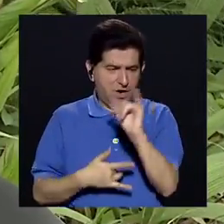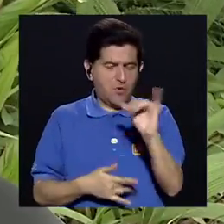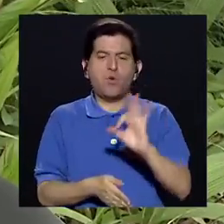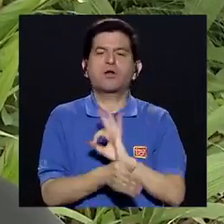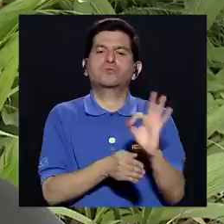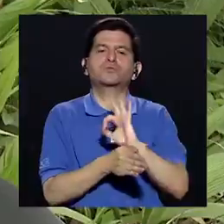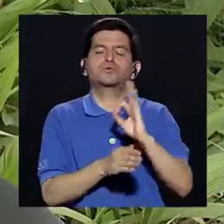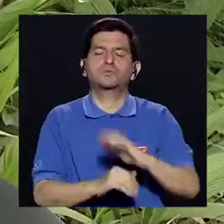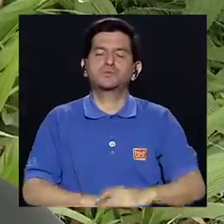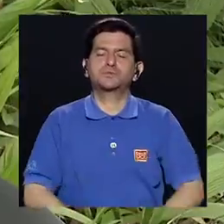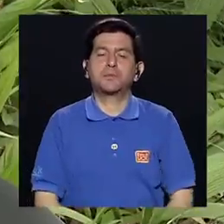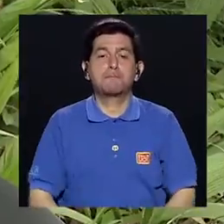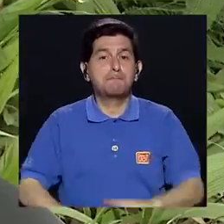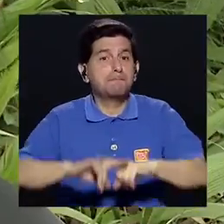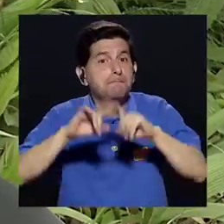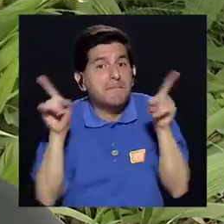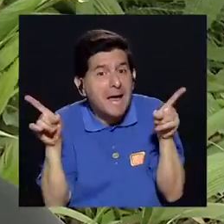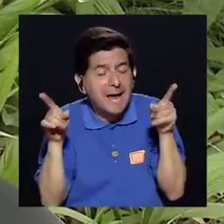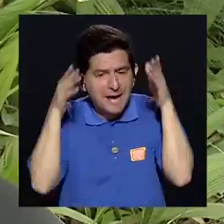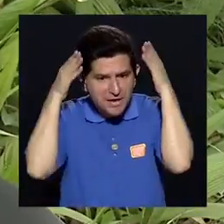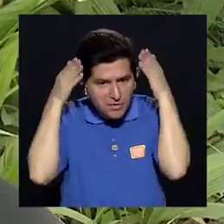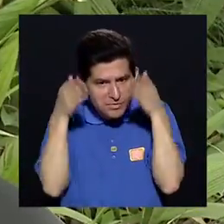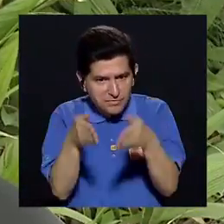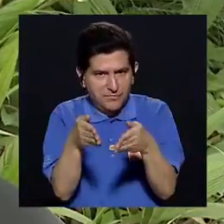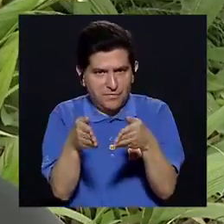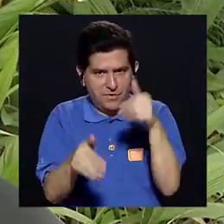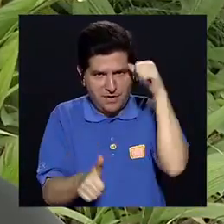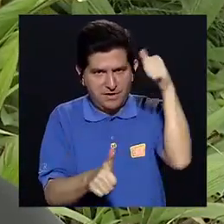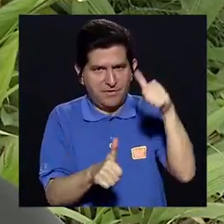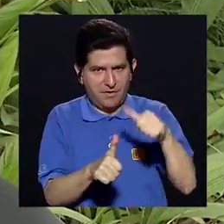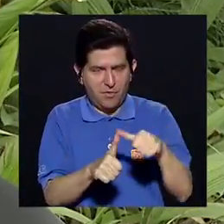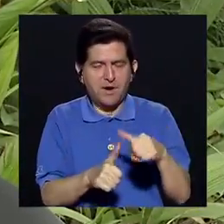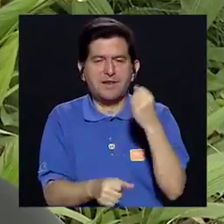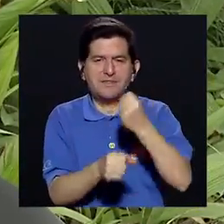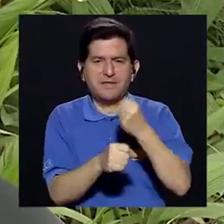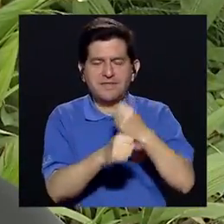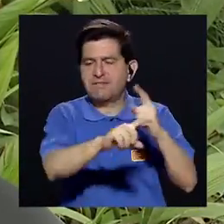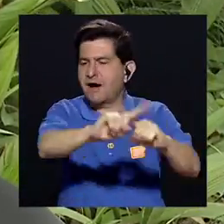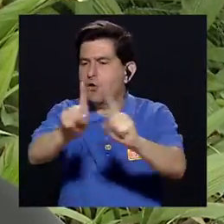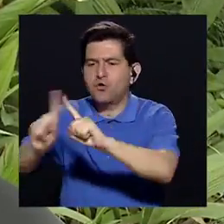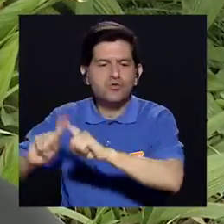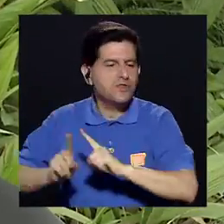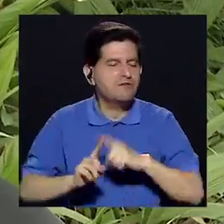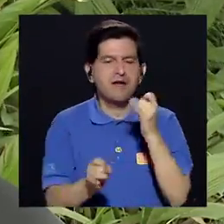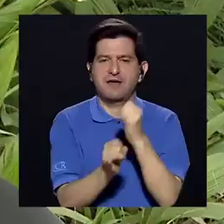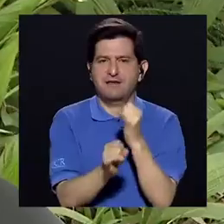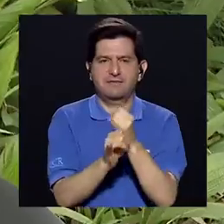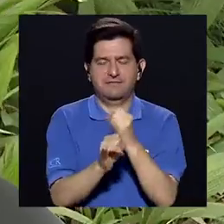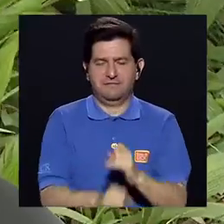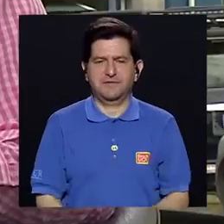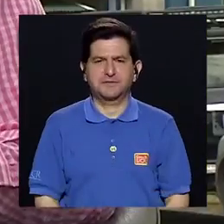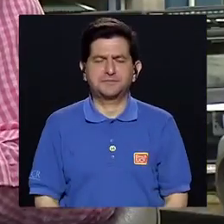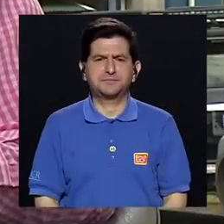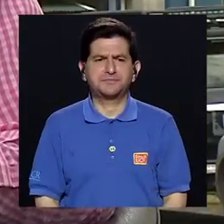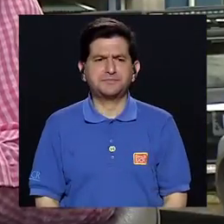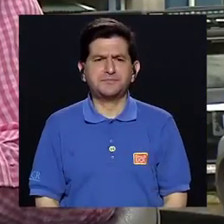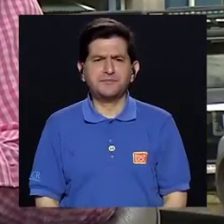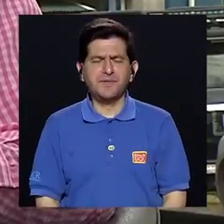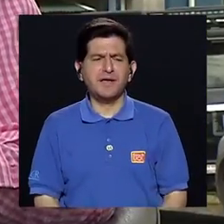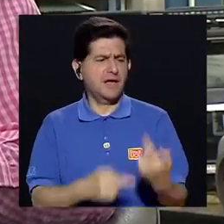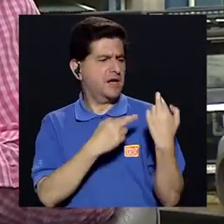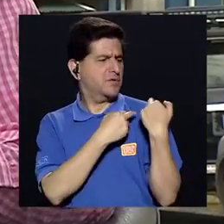También han funcionado Entonces Pero siempre enfocándolo Recordemos como Un trabajo Interinstitucional ¿Y qué